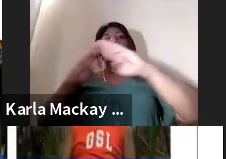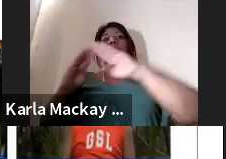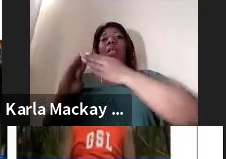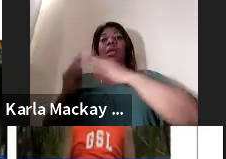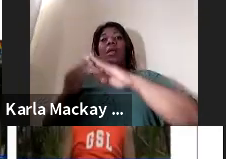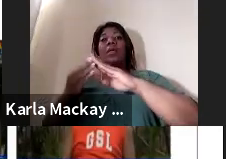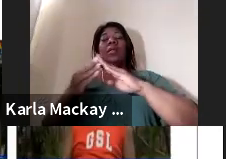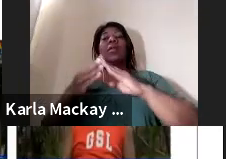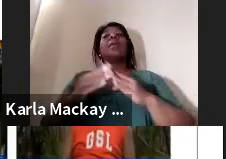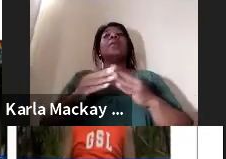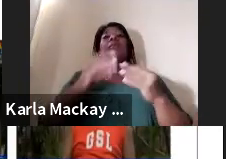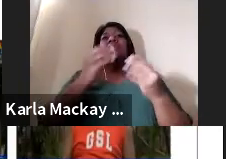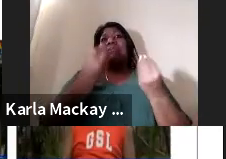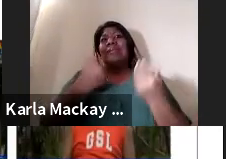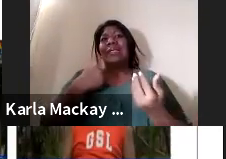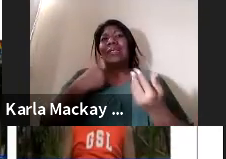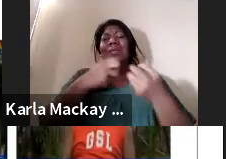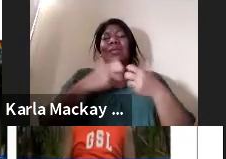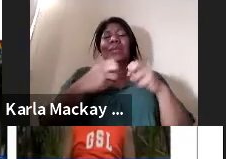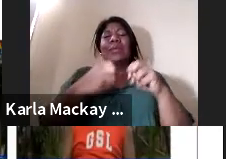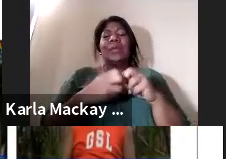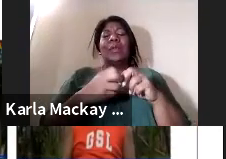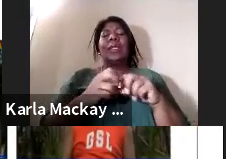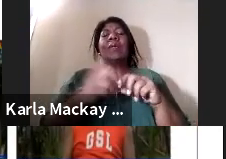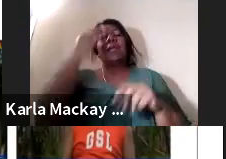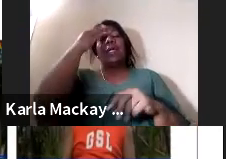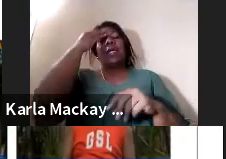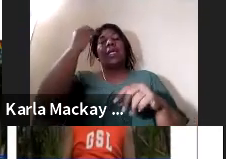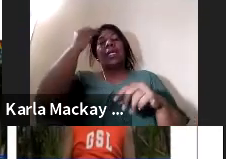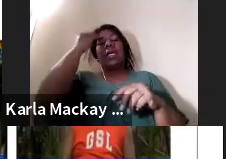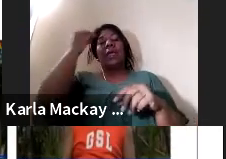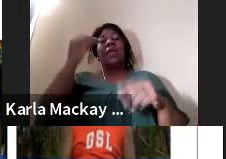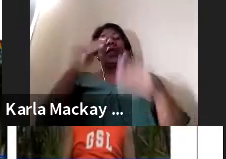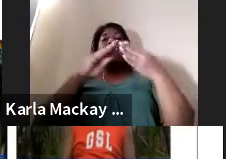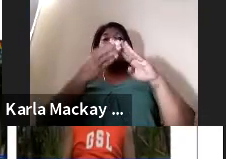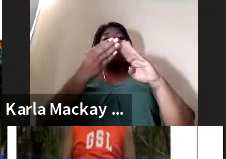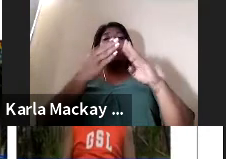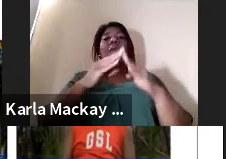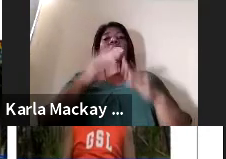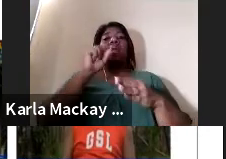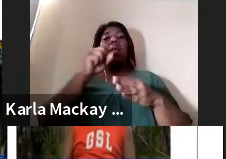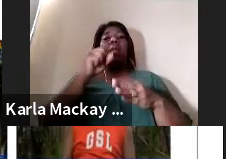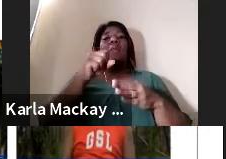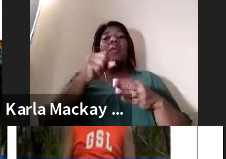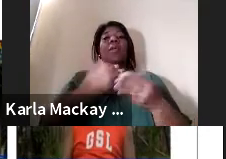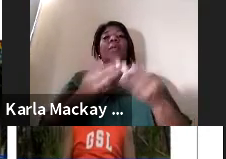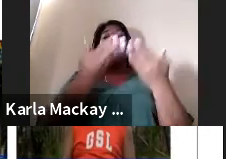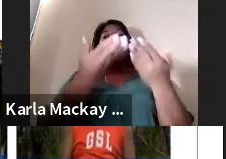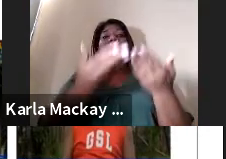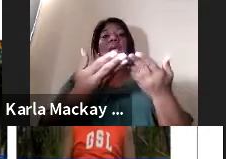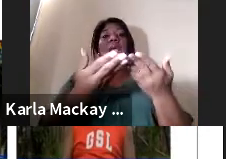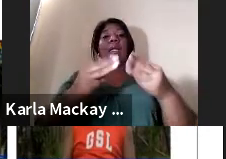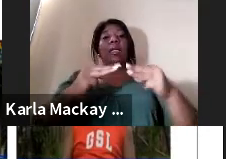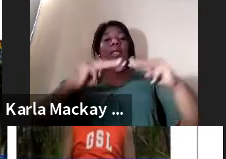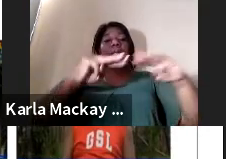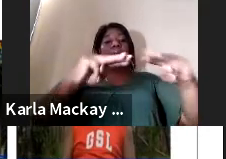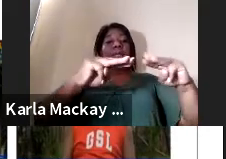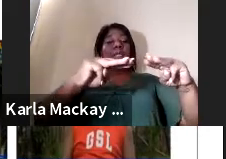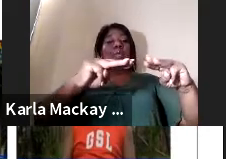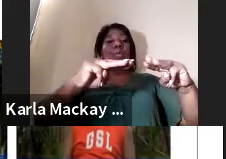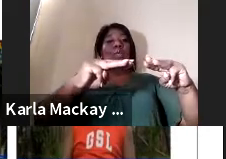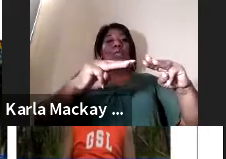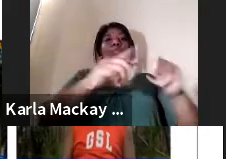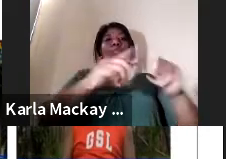comunidades y la experiencia que nosotros tenemos acá es que hemos podido aportar desde el método a las comunidades a uno de los